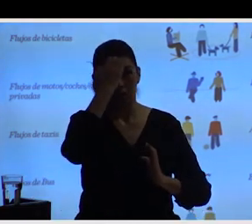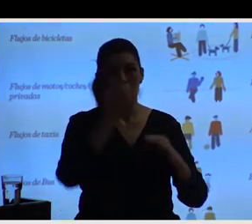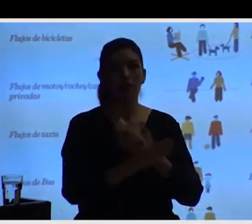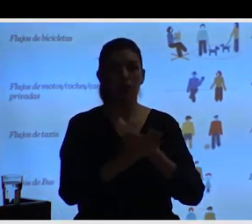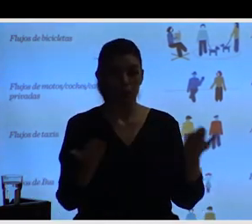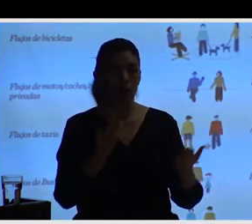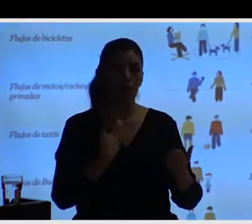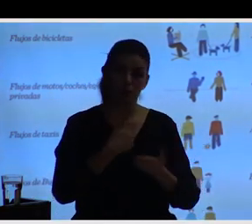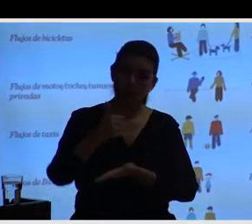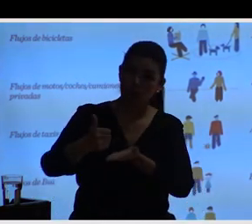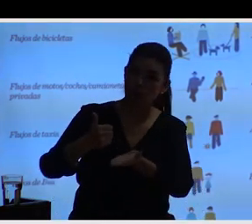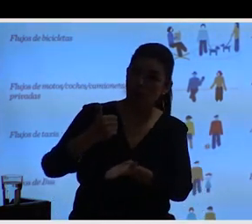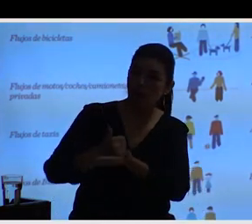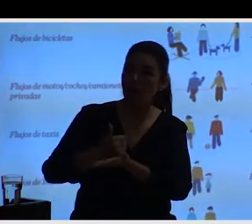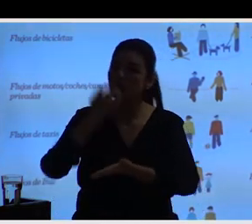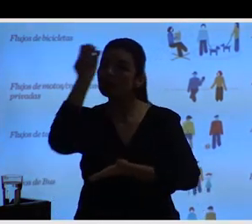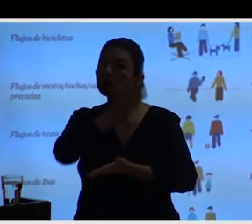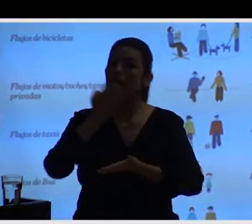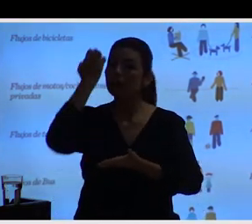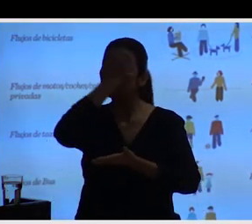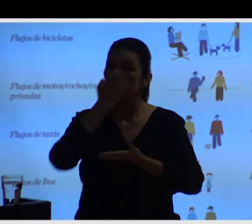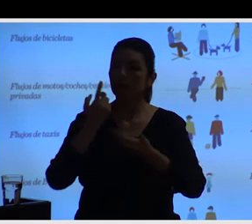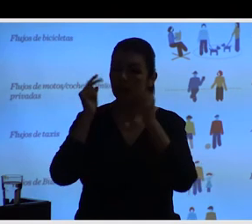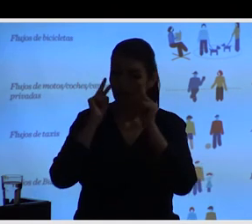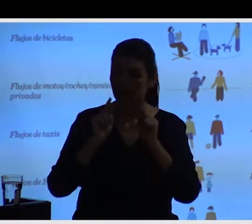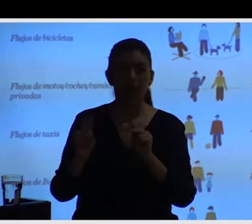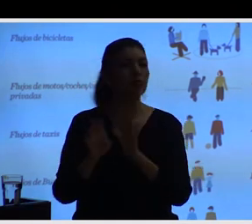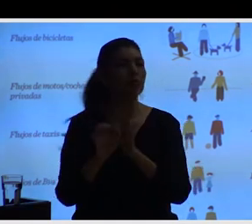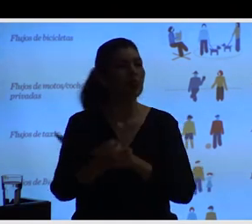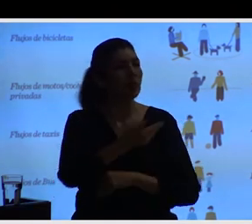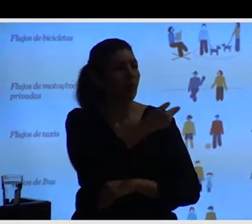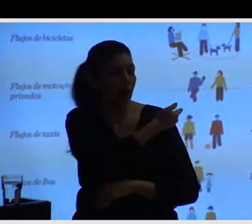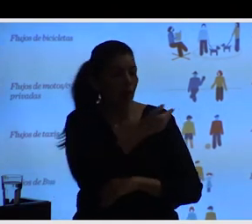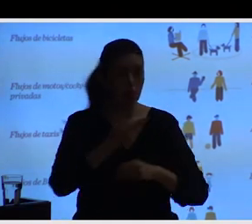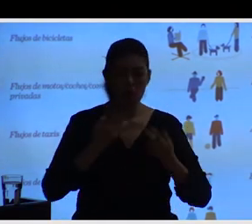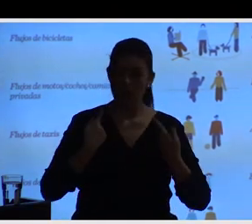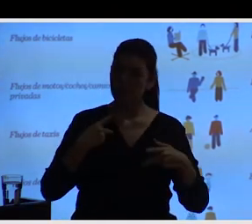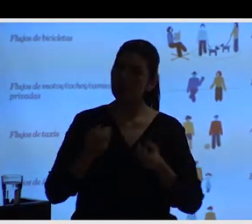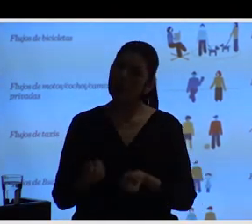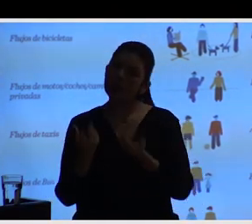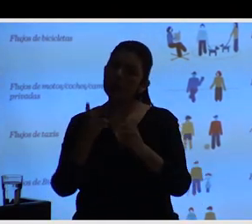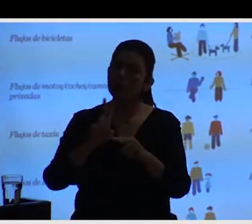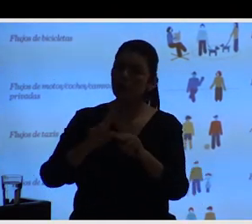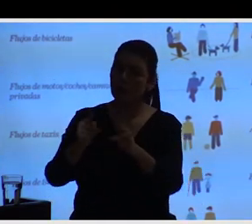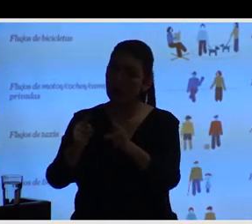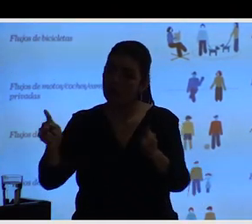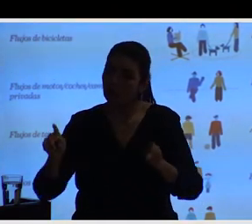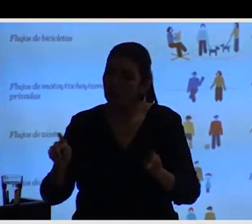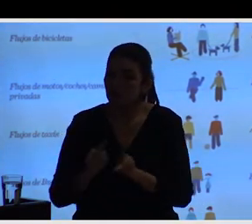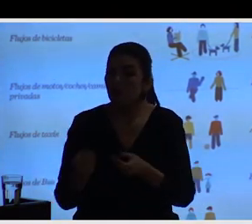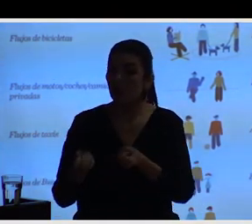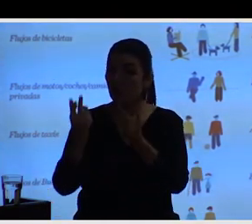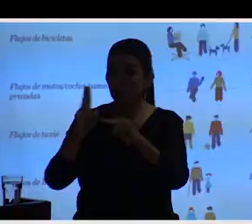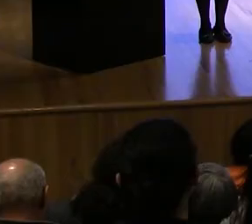personas en una plaza están sentadas y cuántas están de pie. O hay más niños o hay más gente mayor. Hay más mujeres